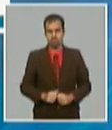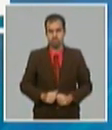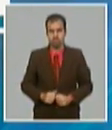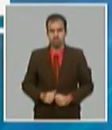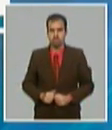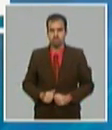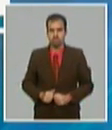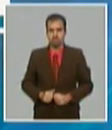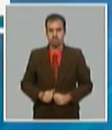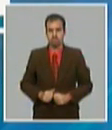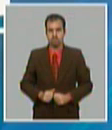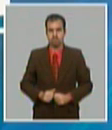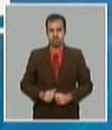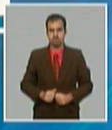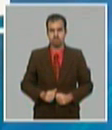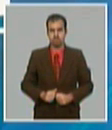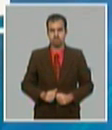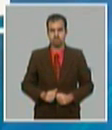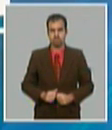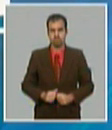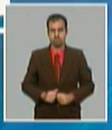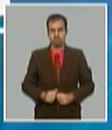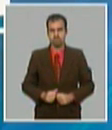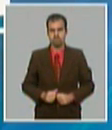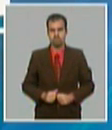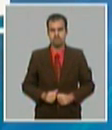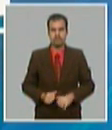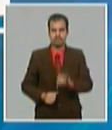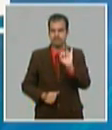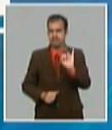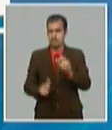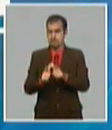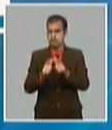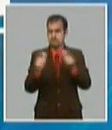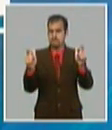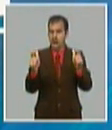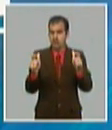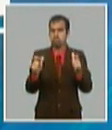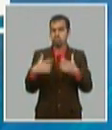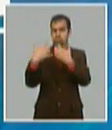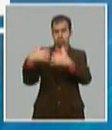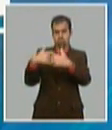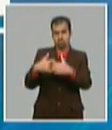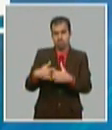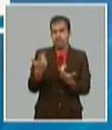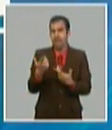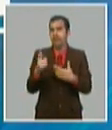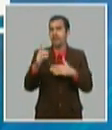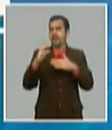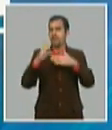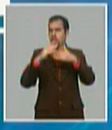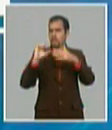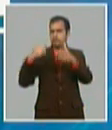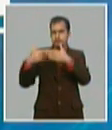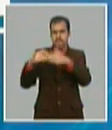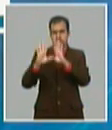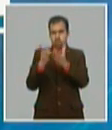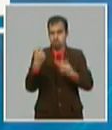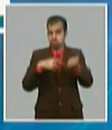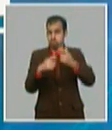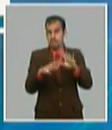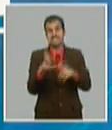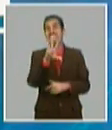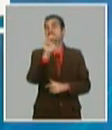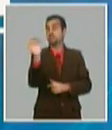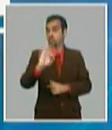incrementar la participación de la industria nacional como proveedor de las ventas minoristas y mayoristas en divisas y como ya dijimos debe alcanzarse un mínimo de un 30% vamos a